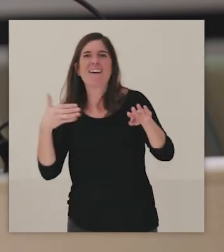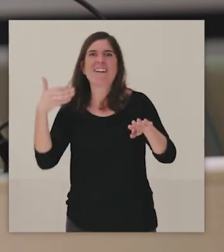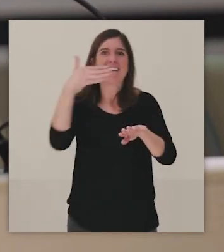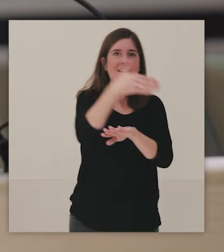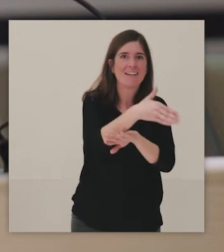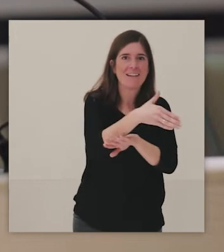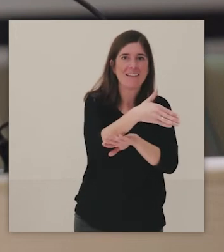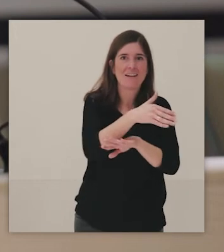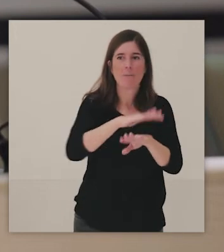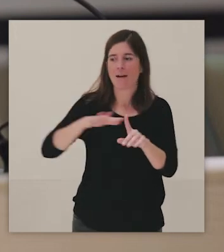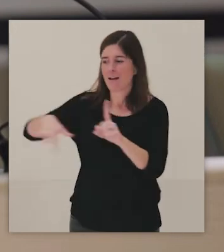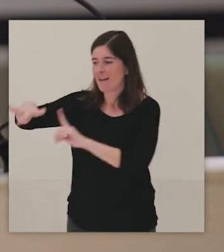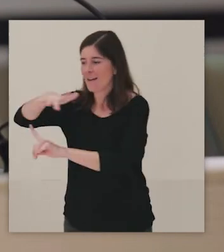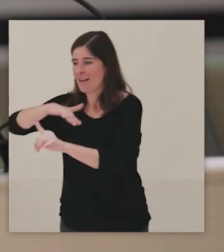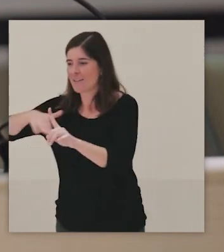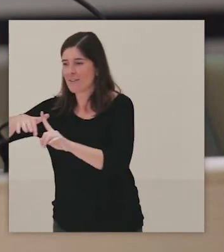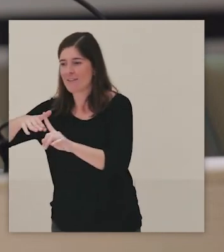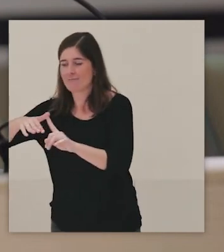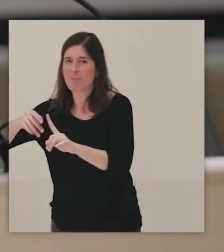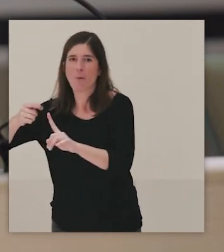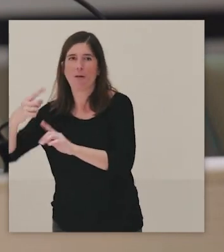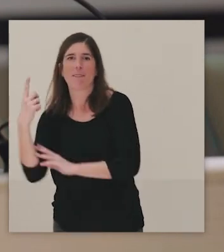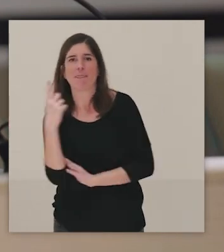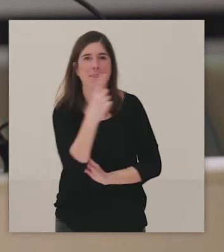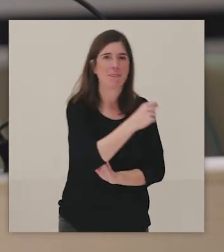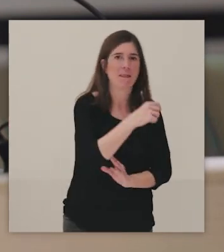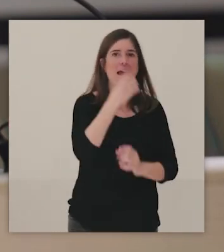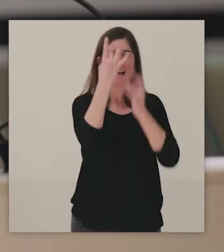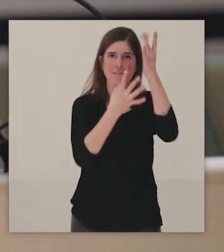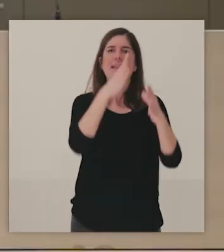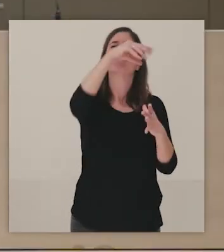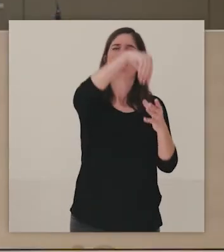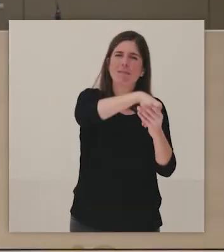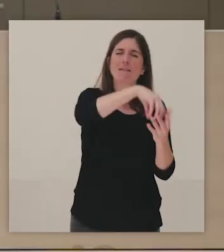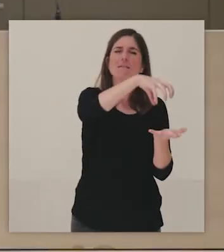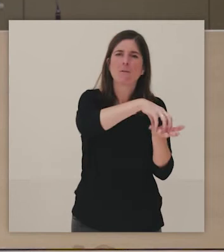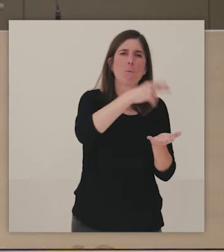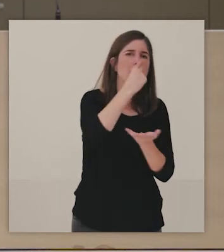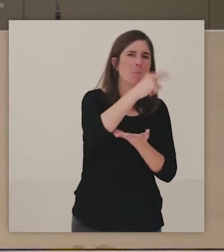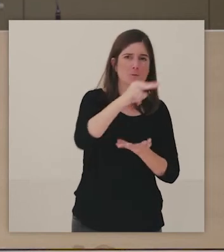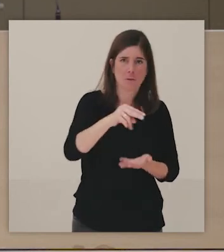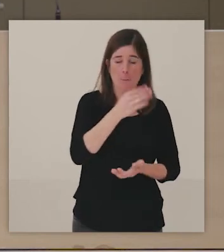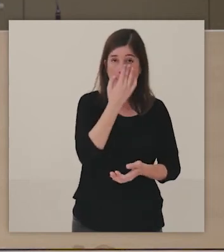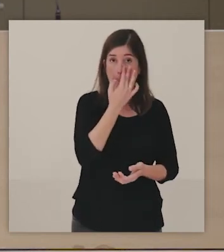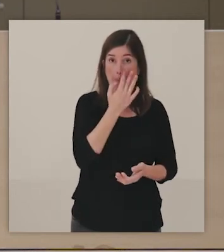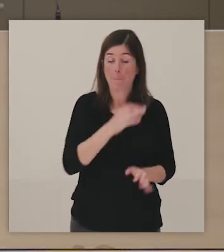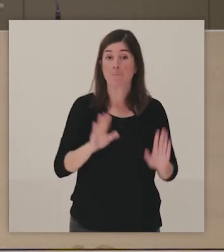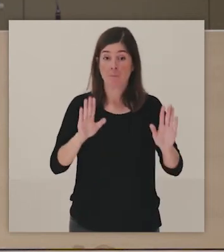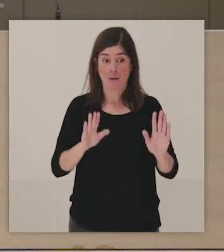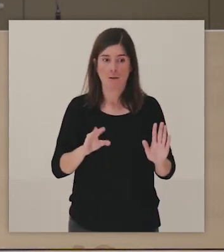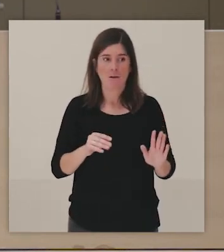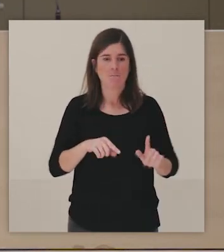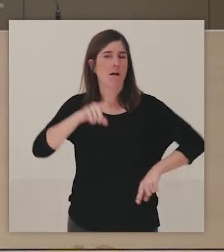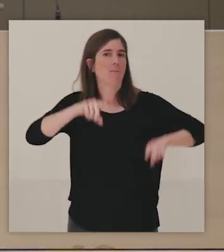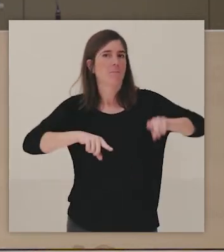su entorno y de realizar la actividad en el museo. Pero sí que es cierto que algunas sesiones o se